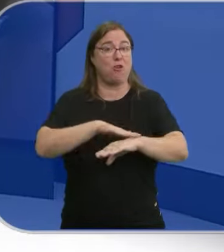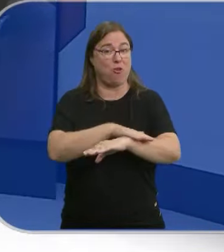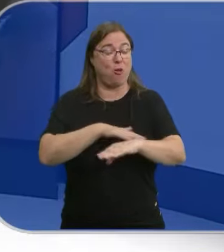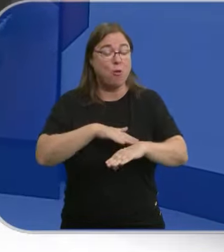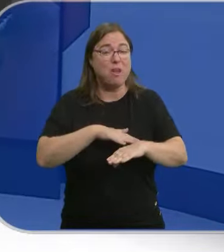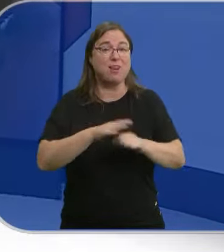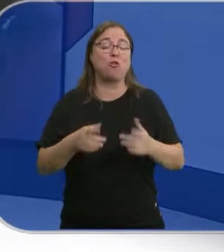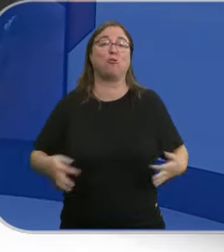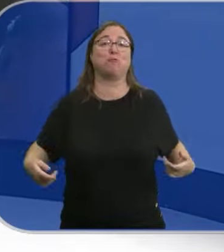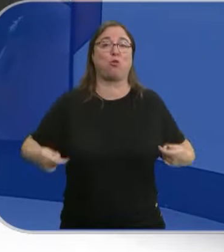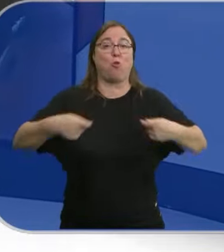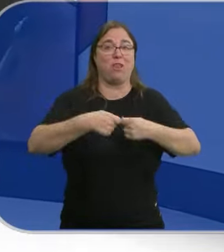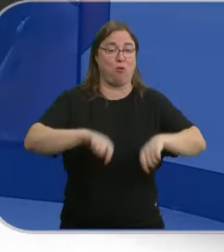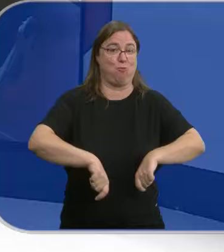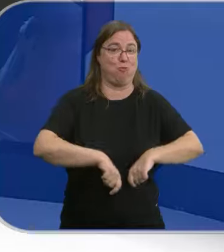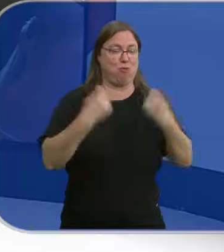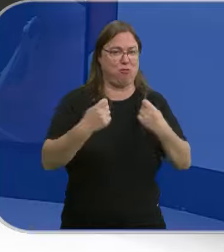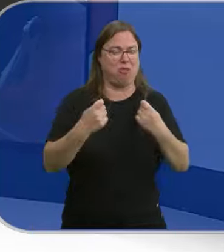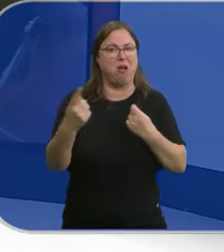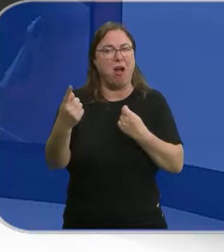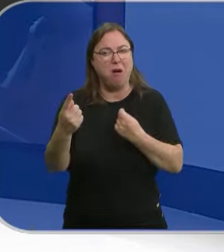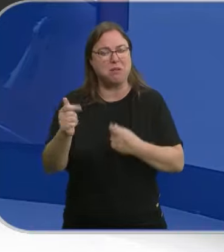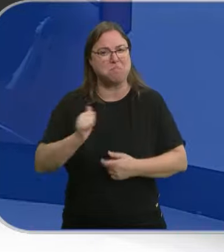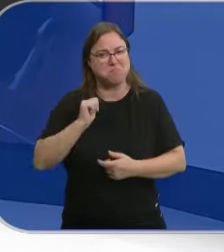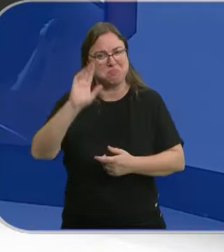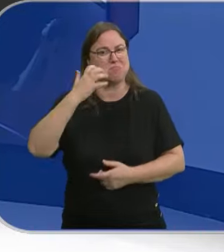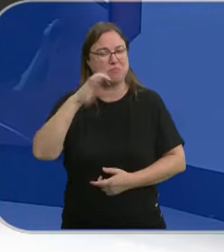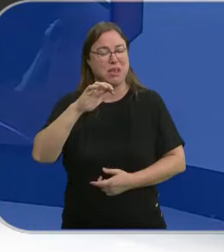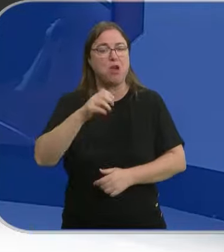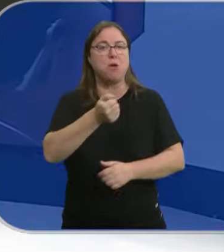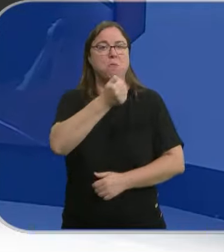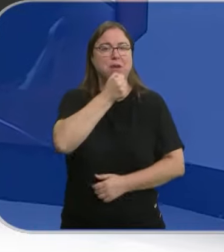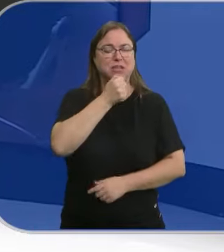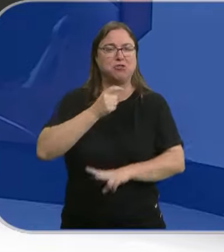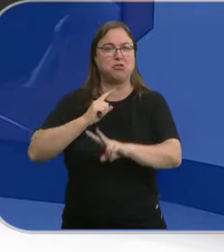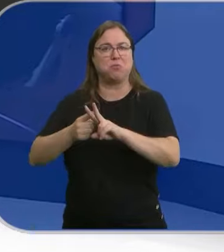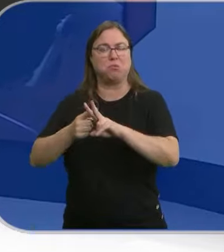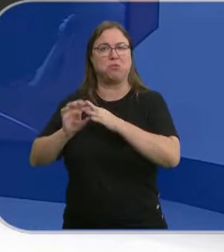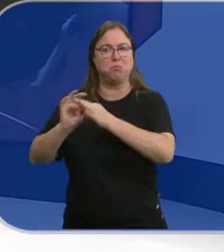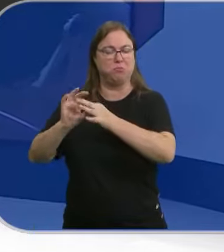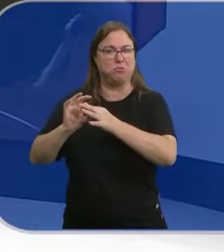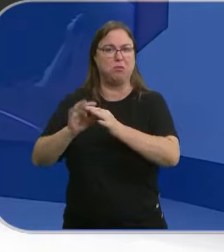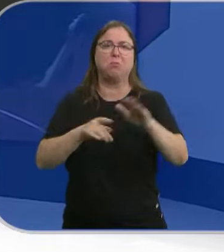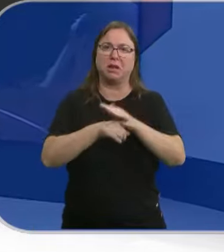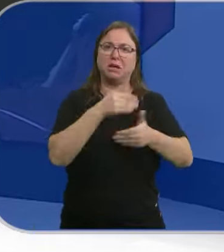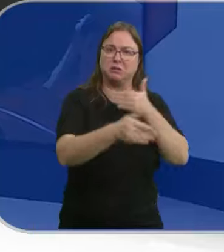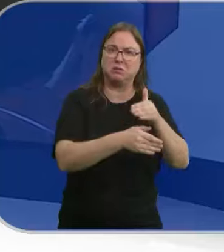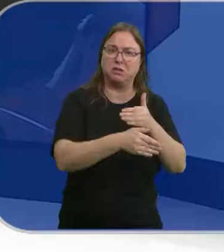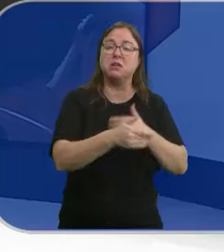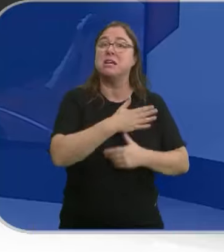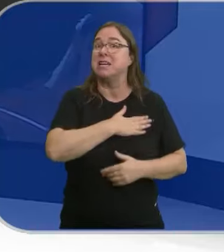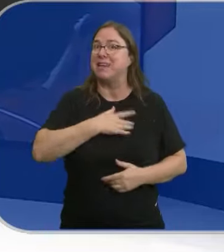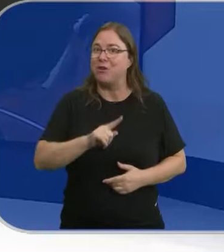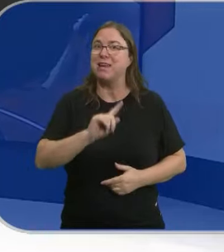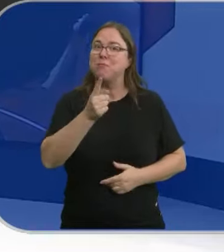extraños compañeros de viaje según el PP porque Vox y PSOE han hecho pinza para que se debata la tramitación de esta norma. Ellos no quieren